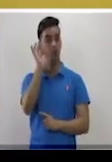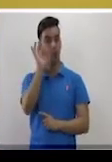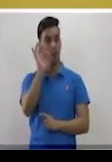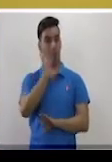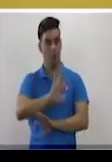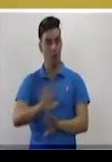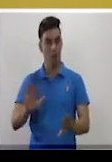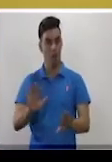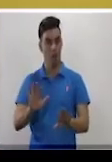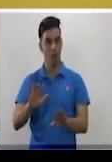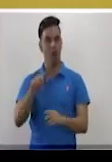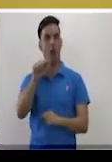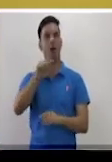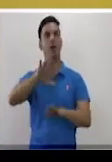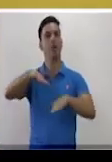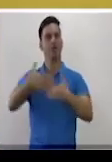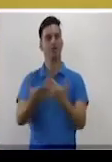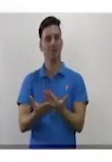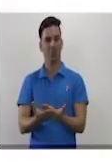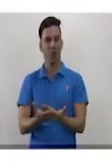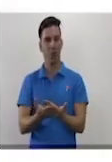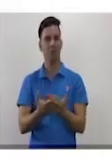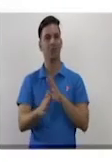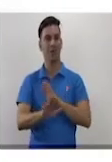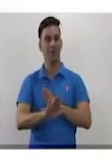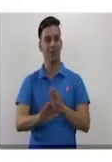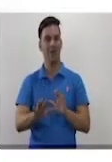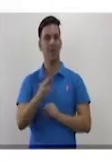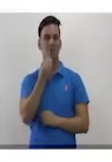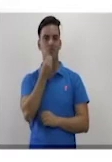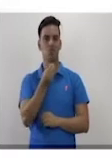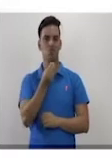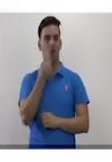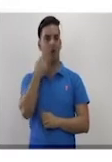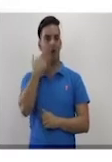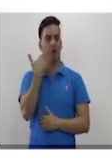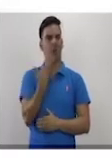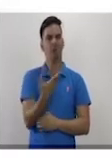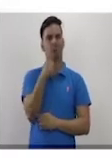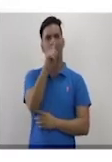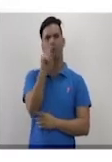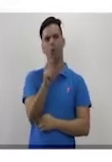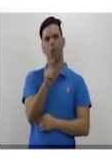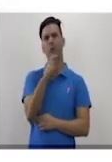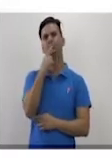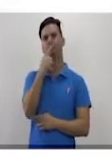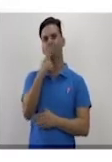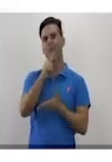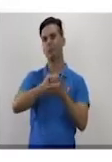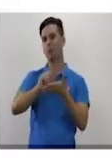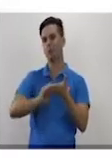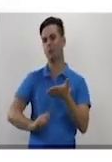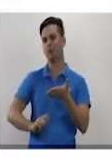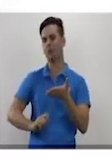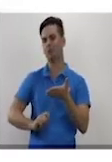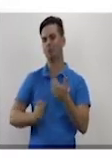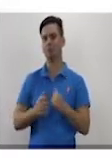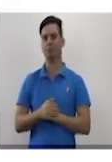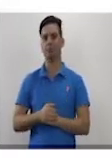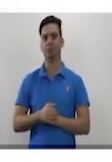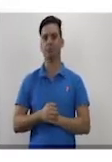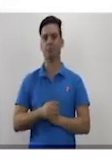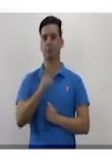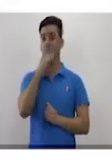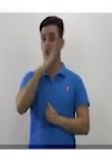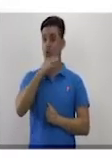entonces puedes remitirte a lo que nos piden y escribir tu respuesta. Sin dudas,